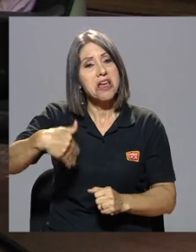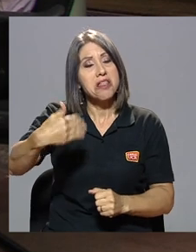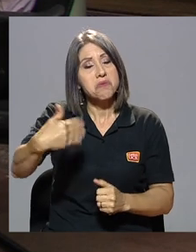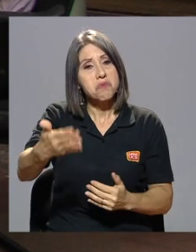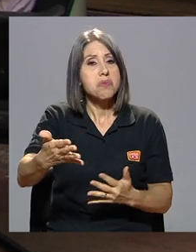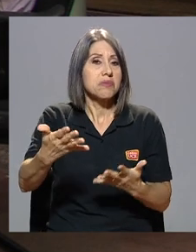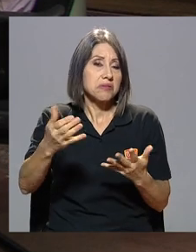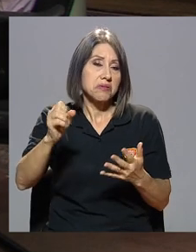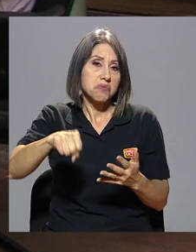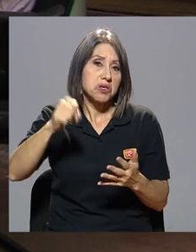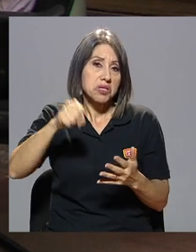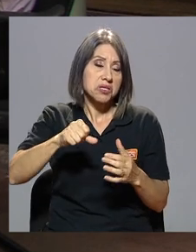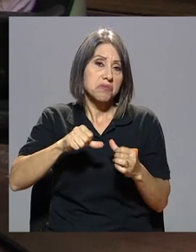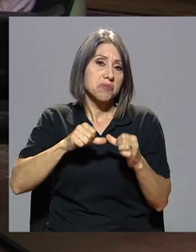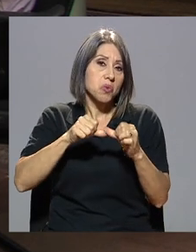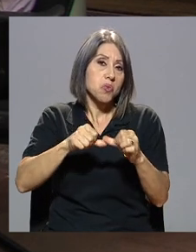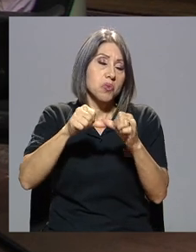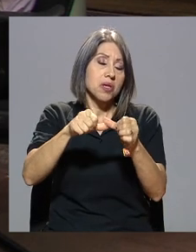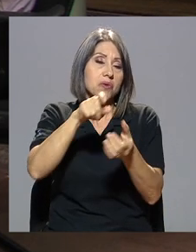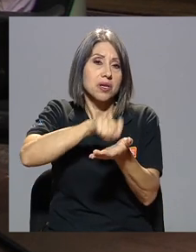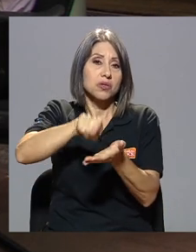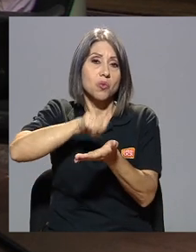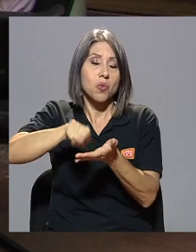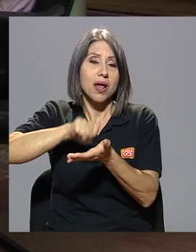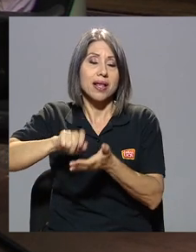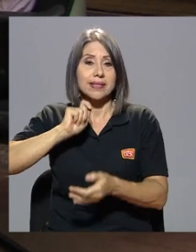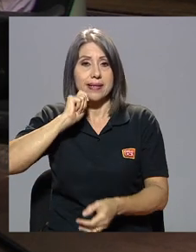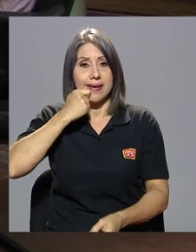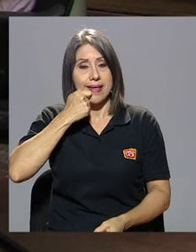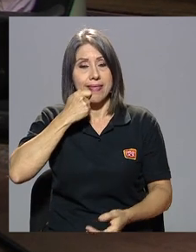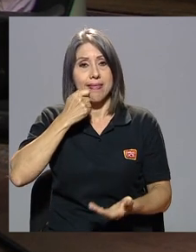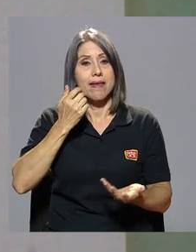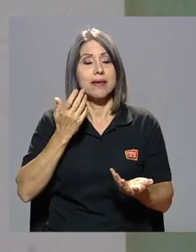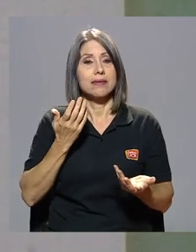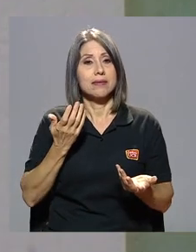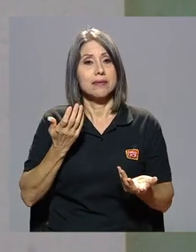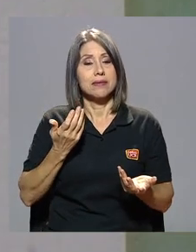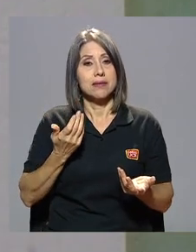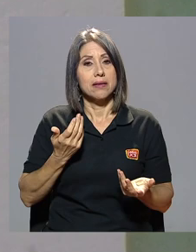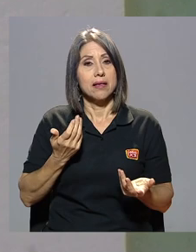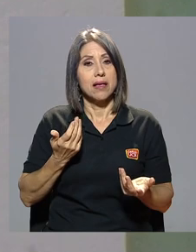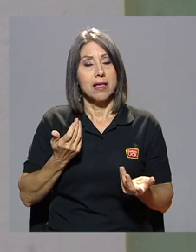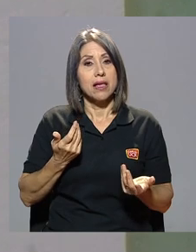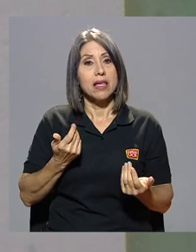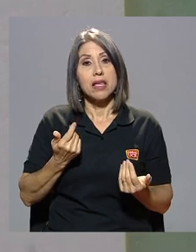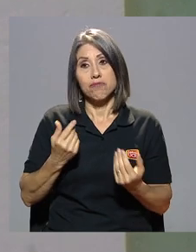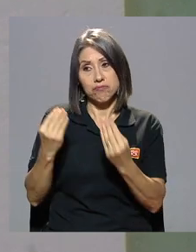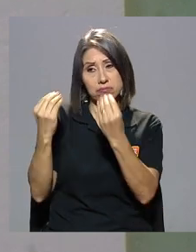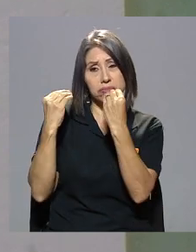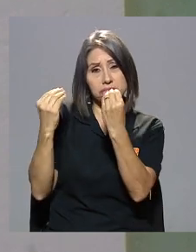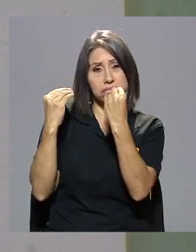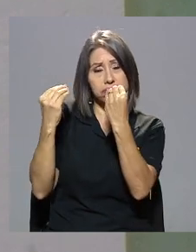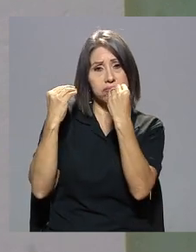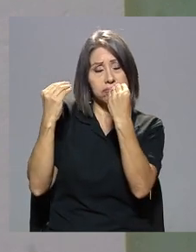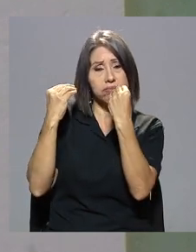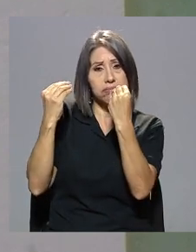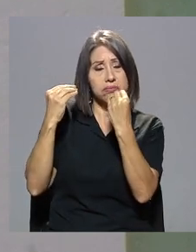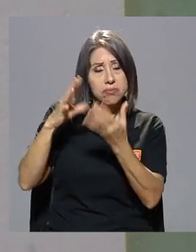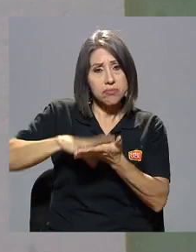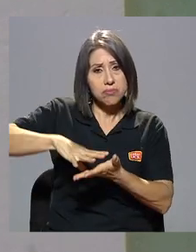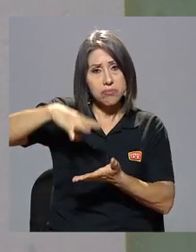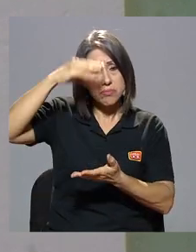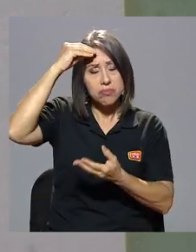en esa época secretas y y y recibí una formación